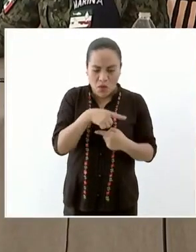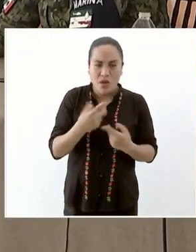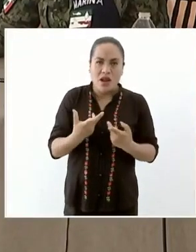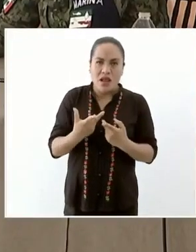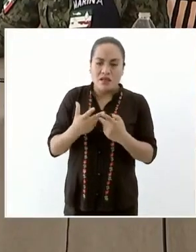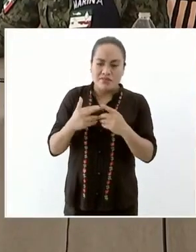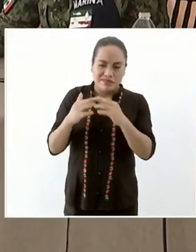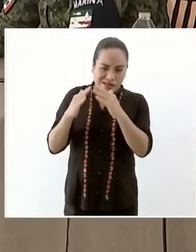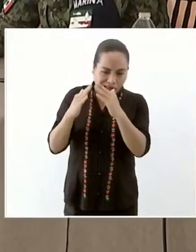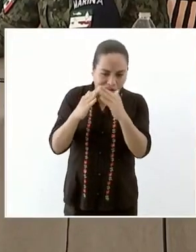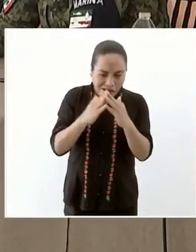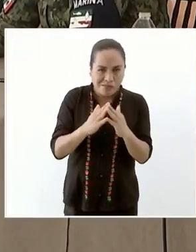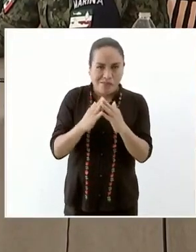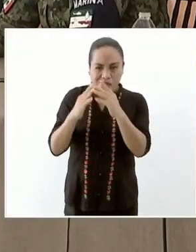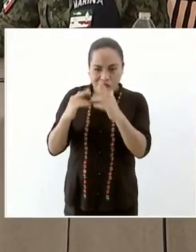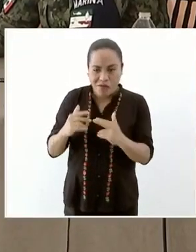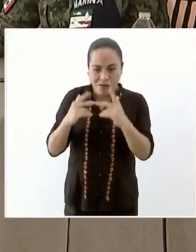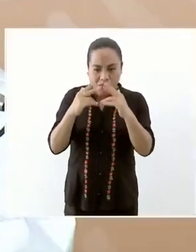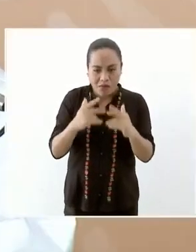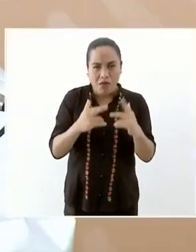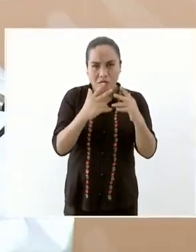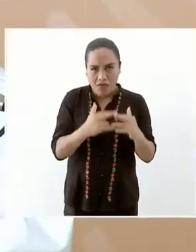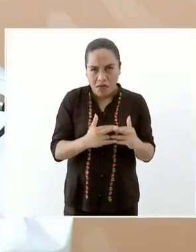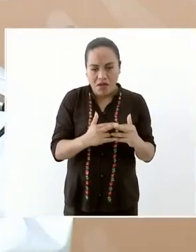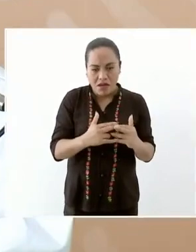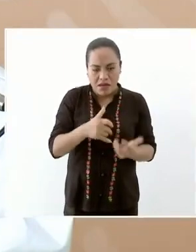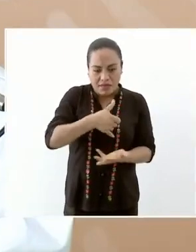en cultivos